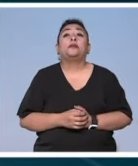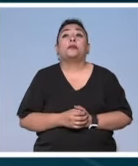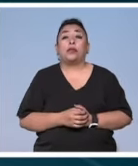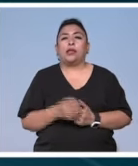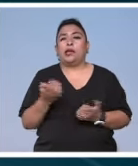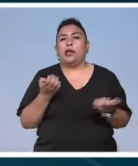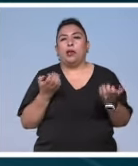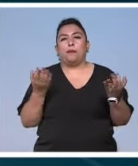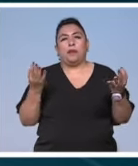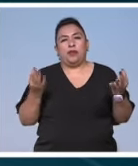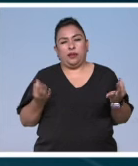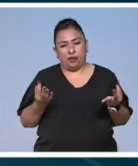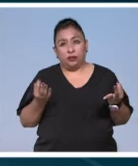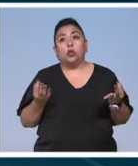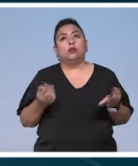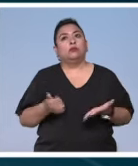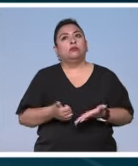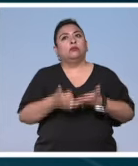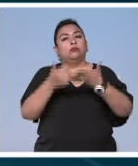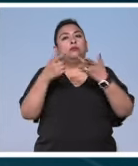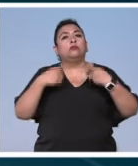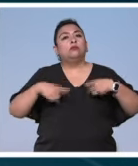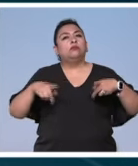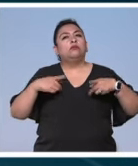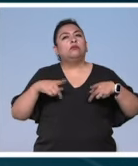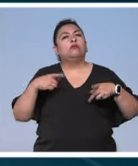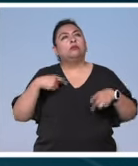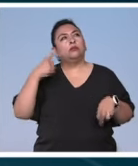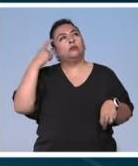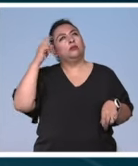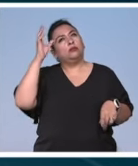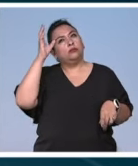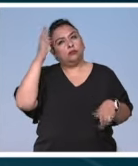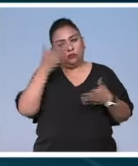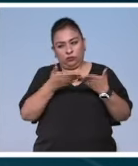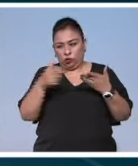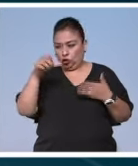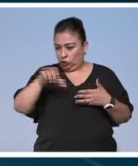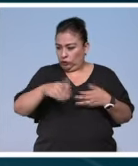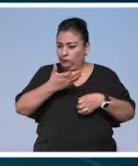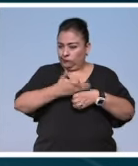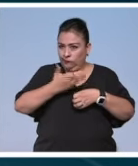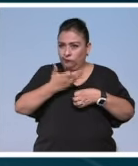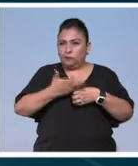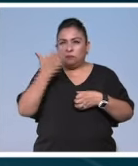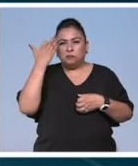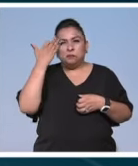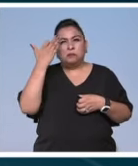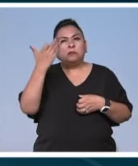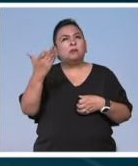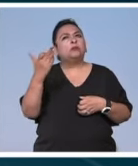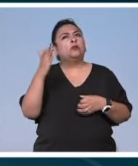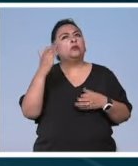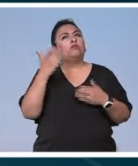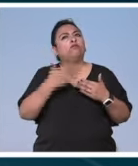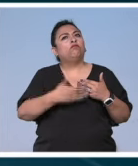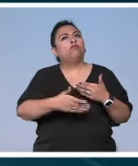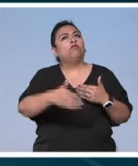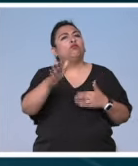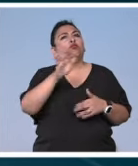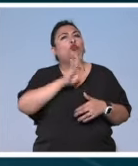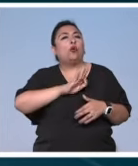ejercicios como la meditación ayudan a que las personas sean más conscientes del momento que viven y que el tiempo parezca más duradero